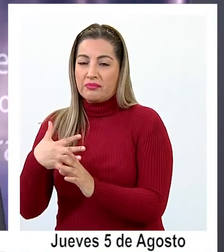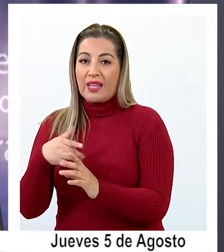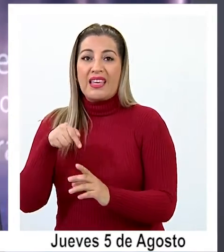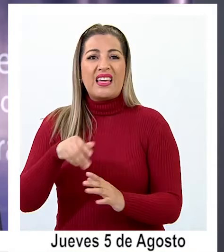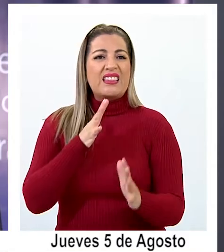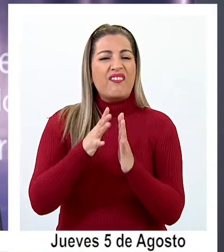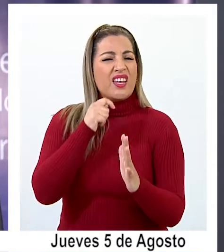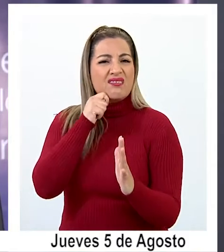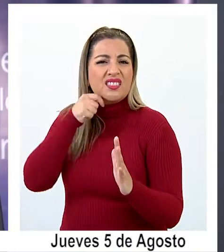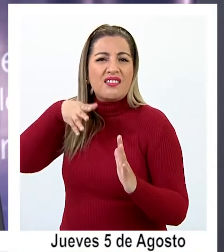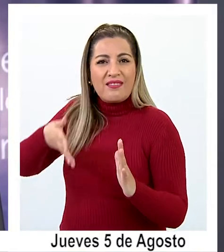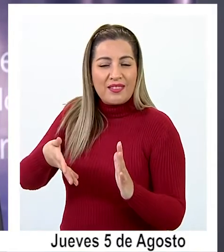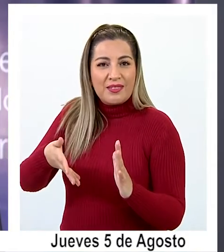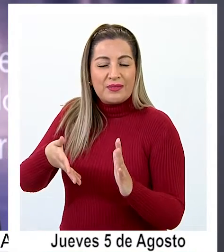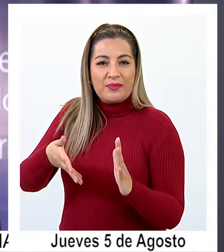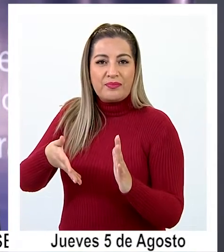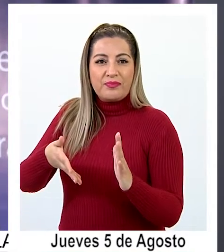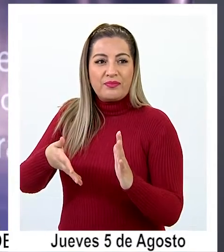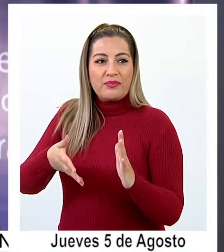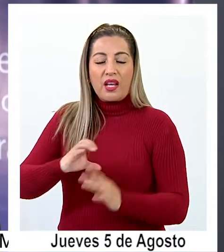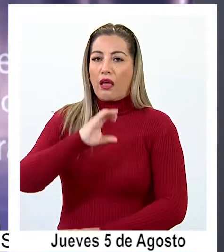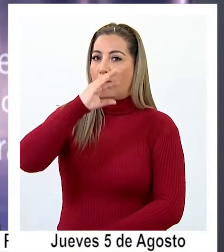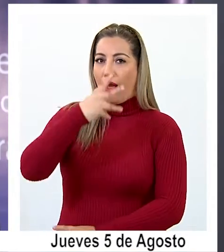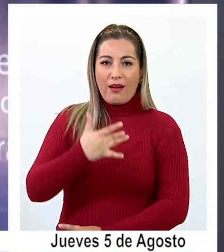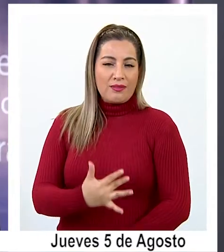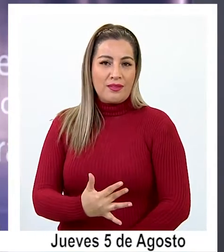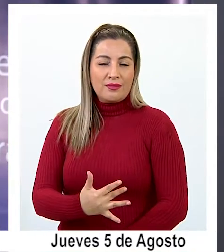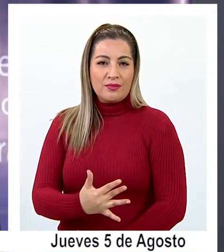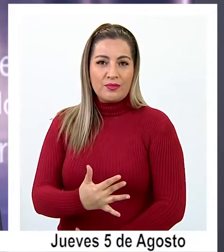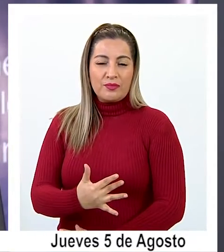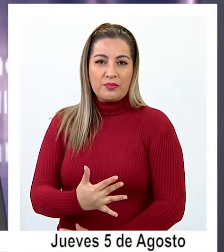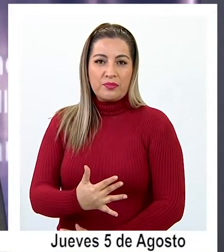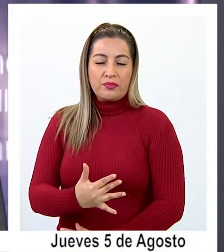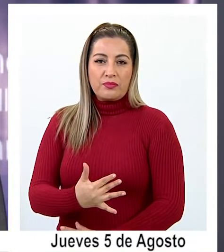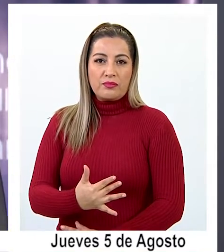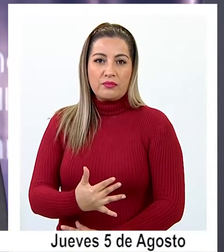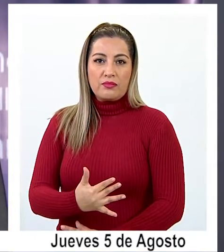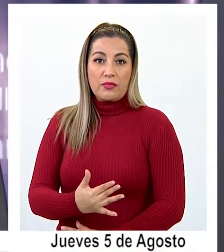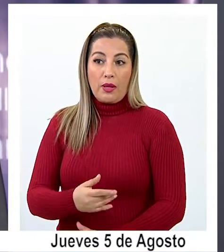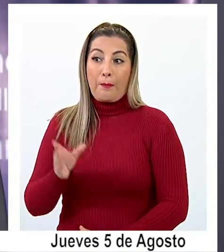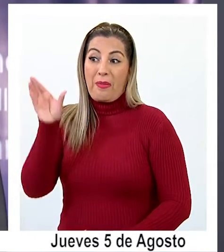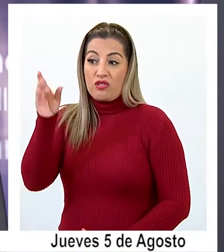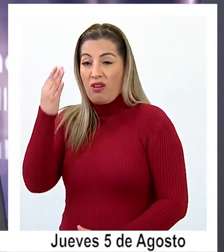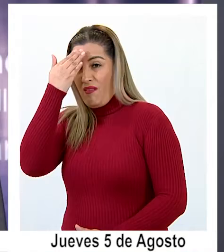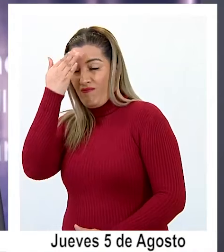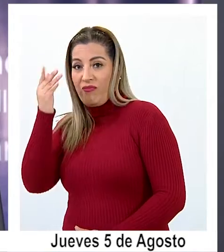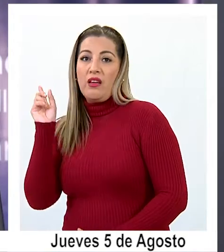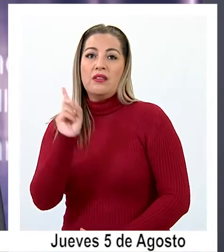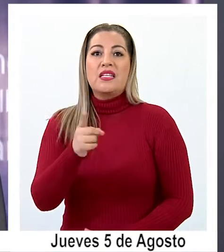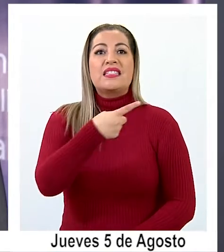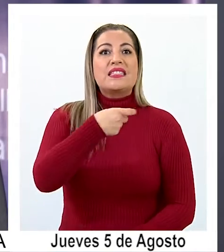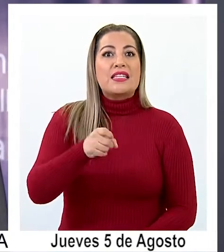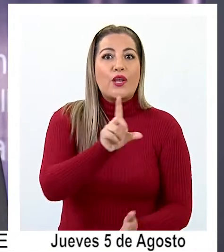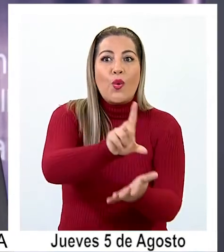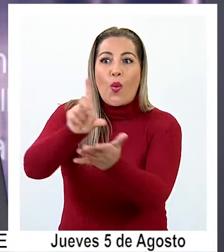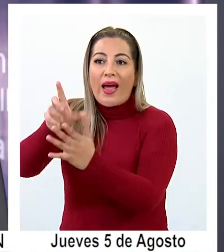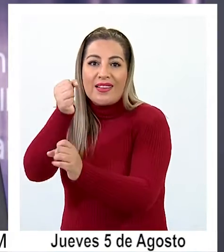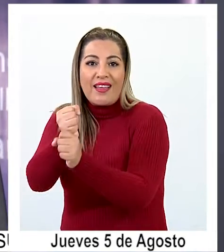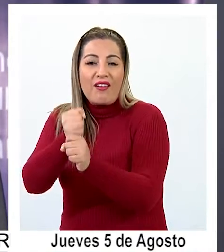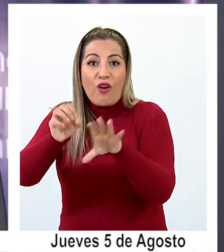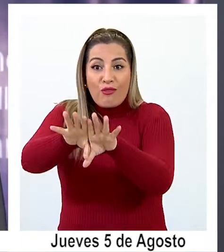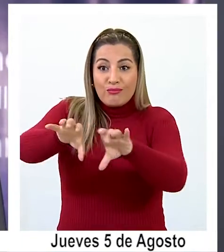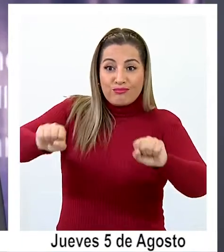Esta feria laboral es de características, podríamos decir, presenciales. Tenemos más de 100 puestos de trabajo ya